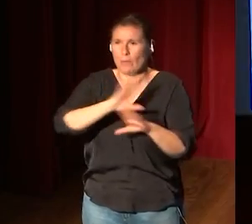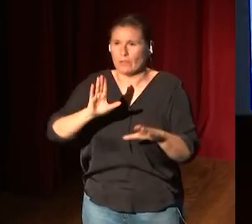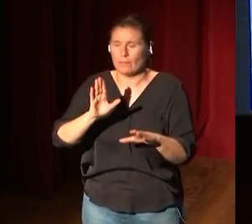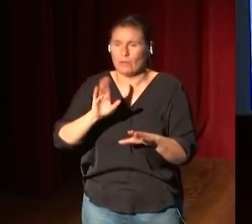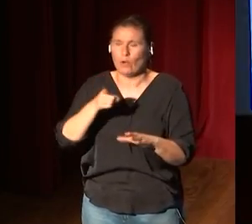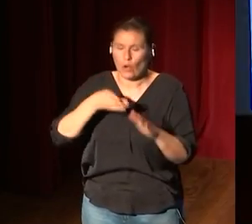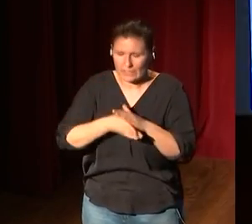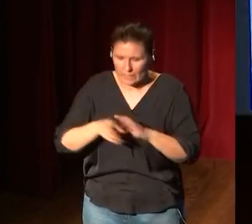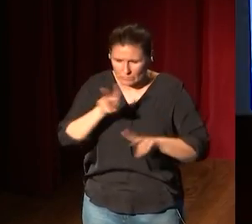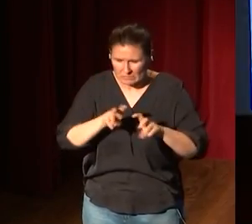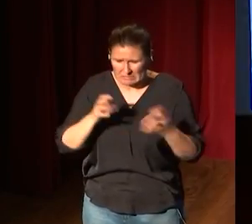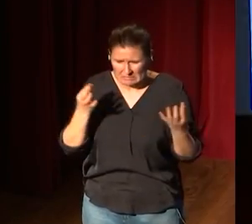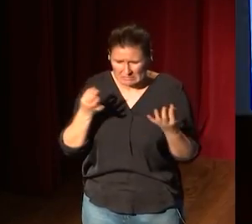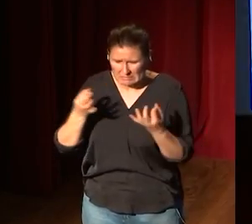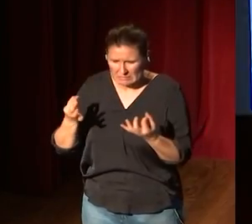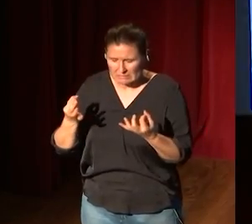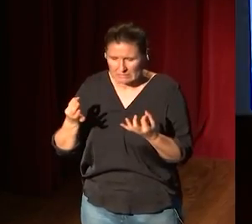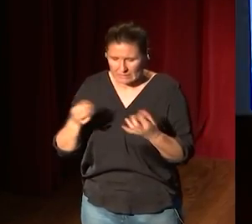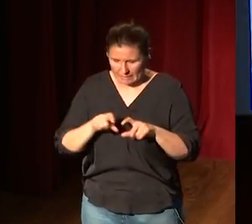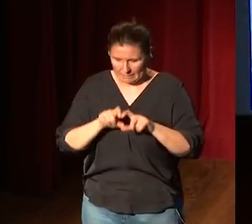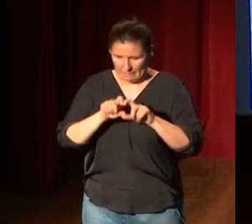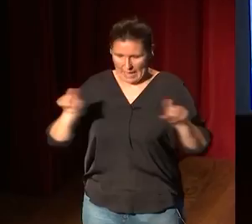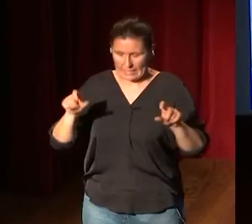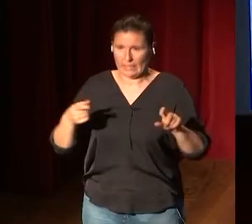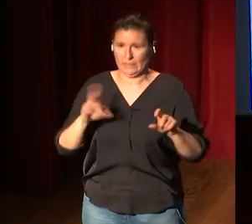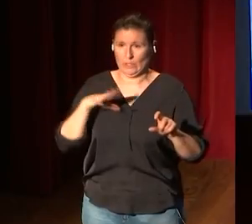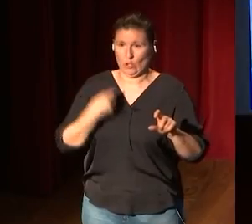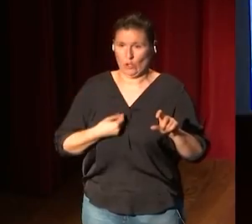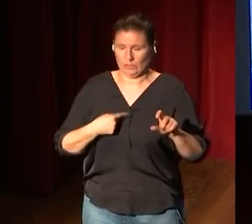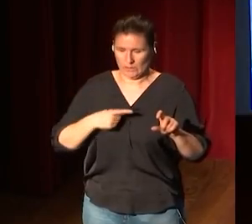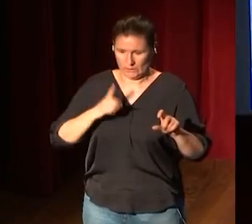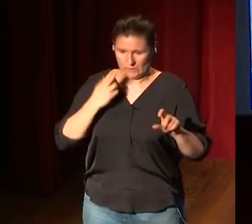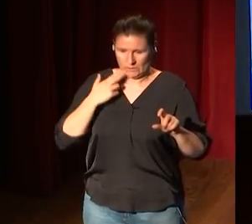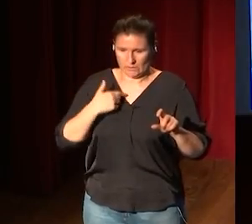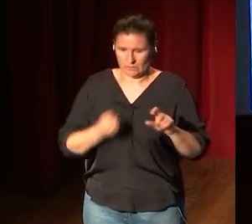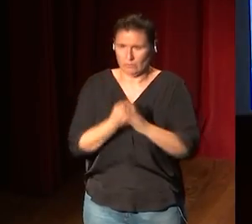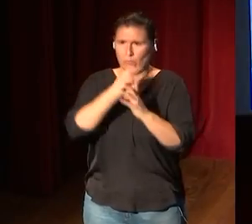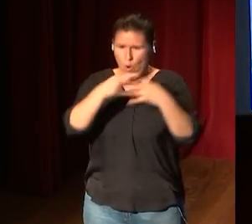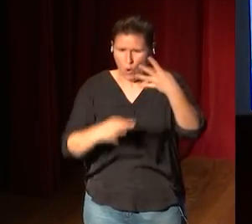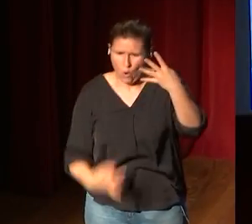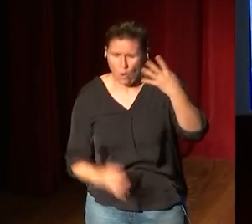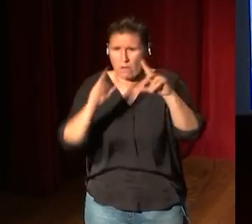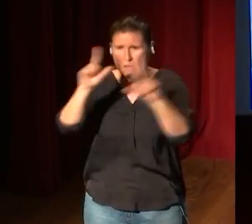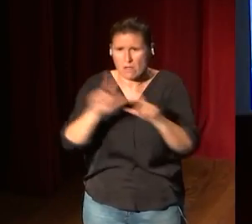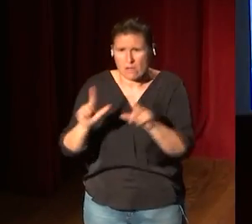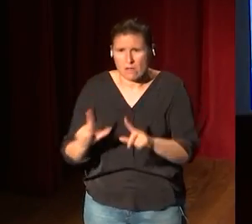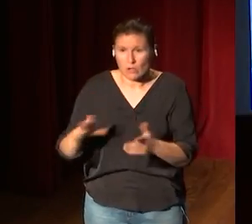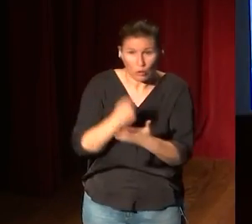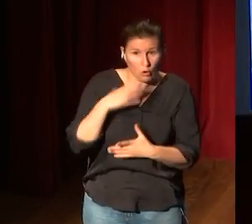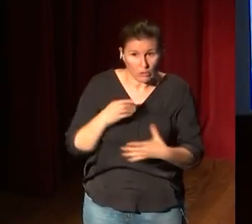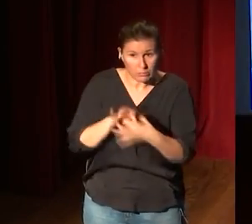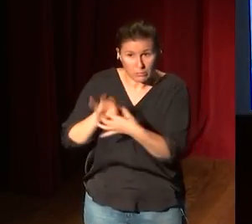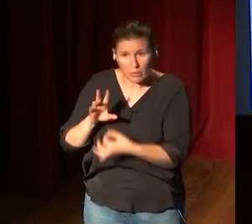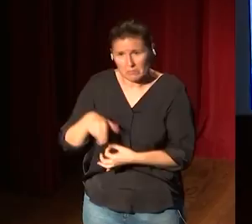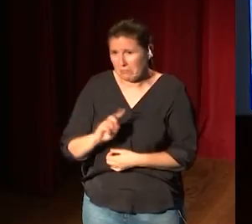aquí pones ahí la barra y te da como miedo pones Goya y te dan tantas obras de Goya que realmente no son obras de Goya no